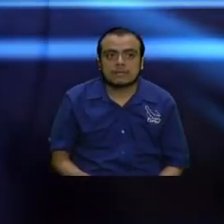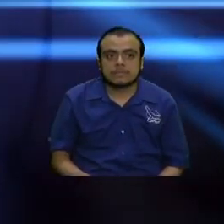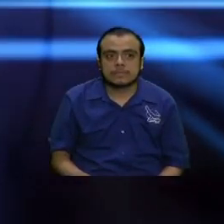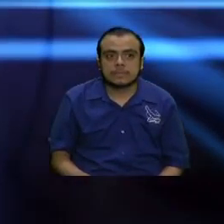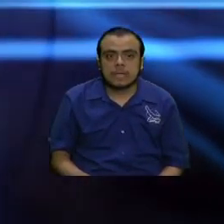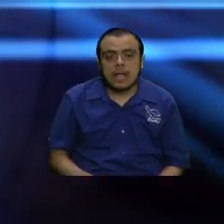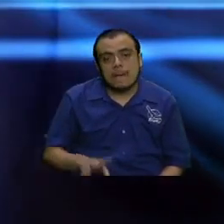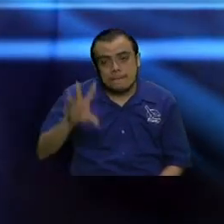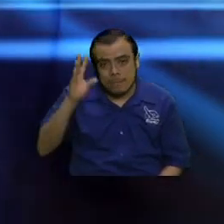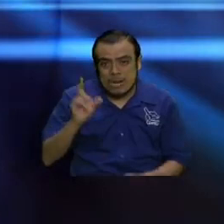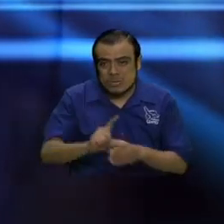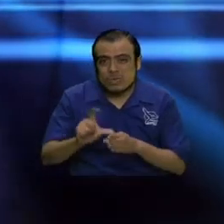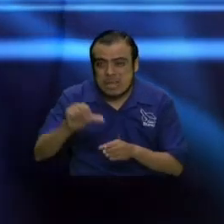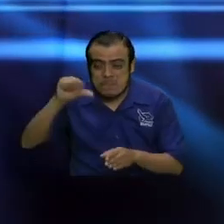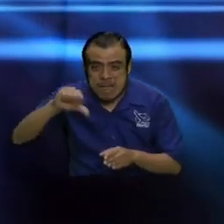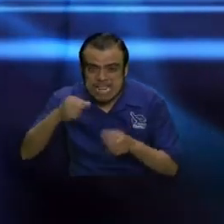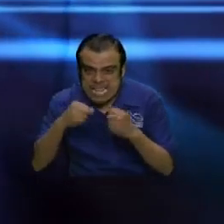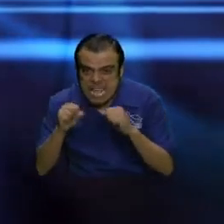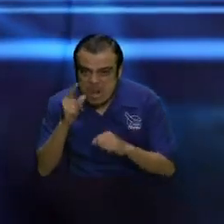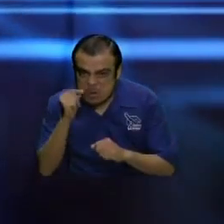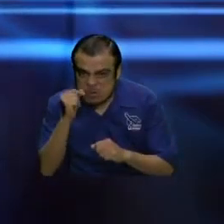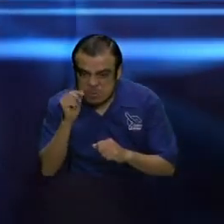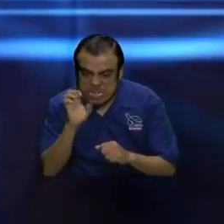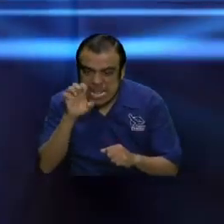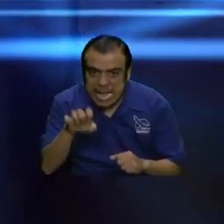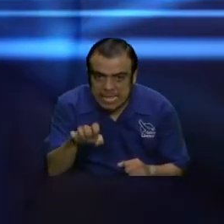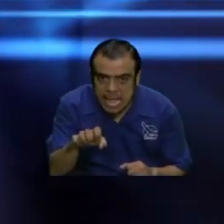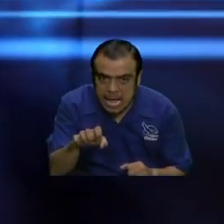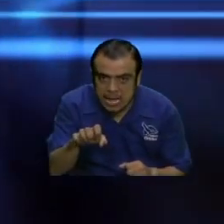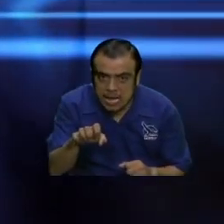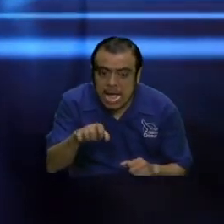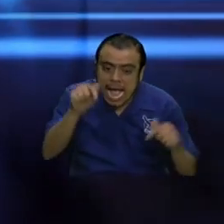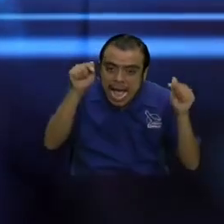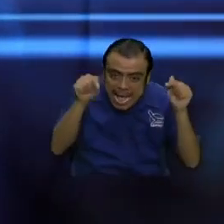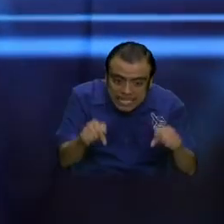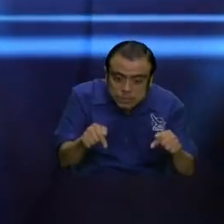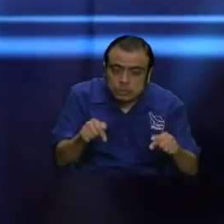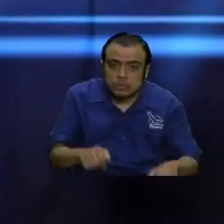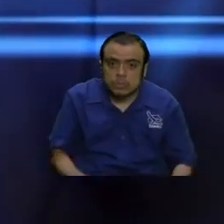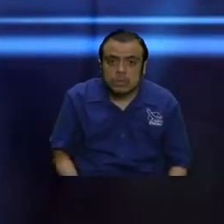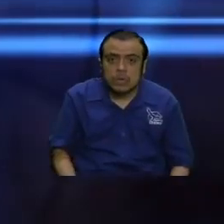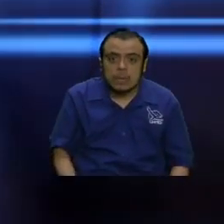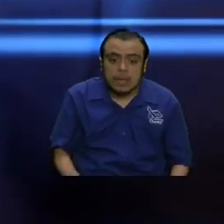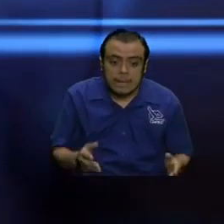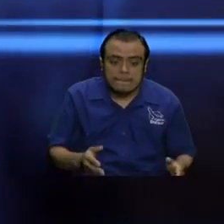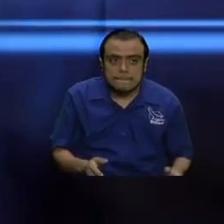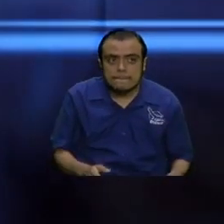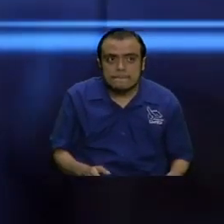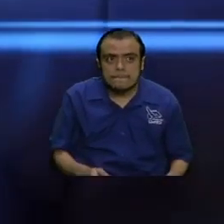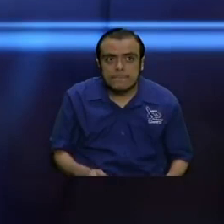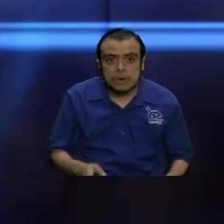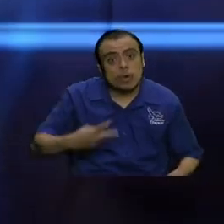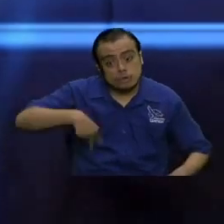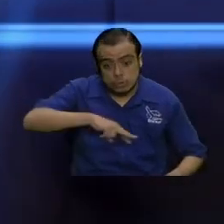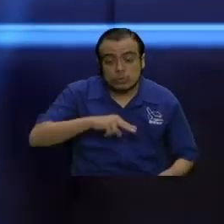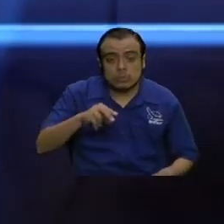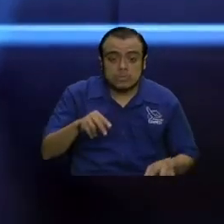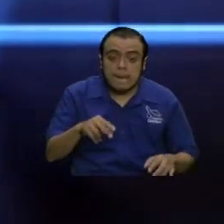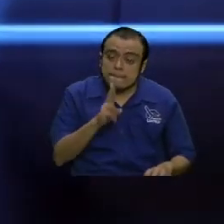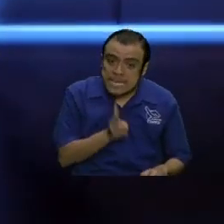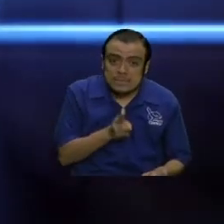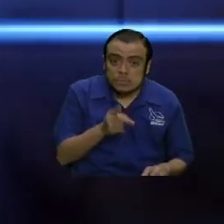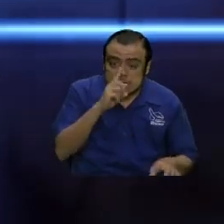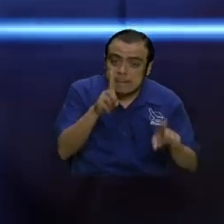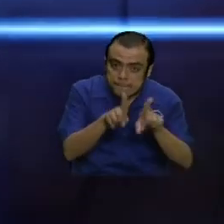Por la astucia de los hombres, por las artimañas engañosas del error. Esto puede surgir dentro de los mismos, dentro de nosotros mismos. Hechos 20,